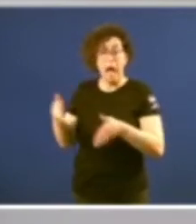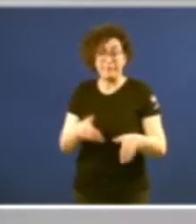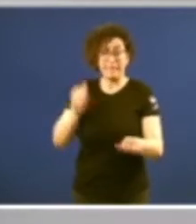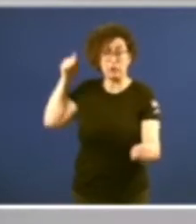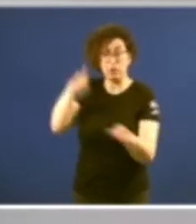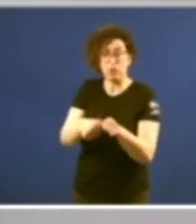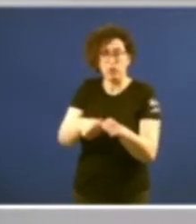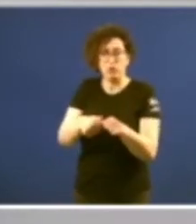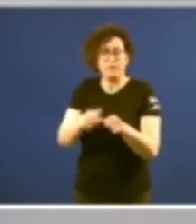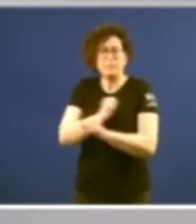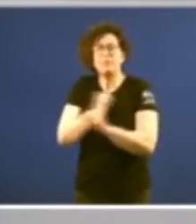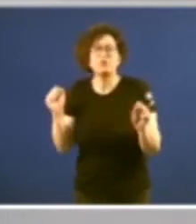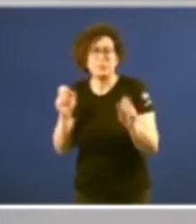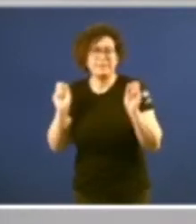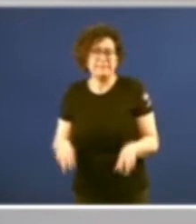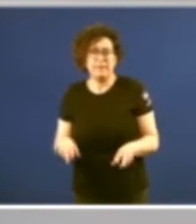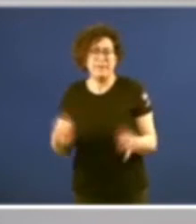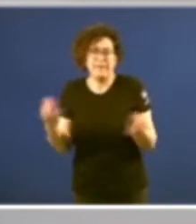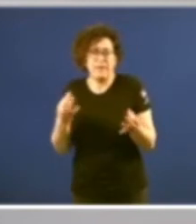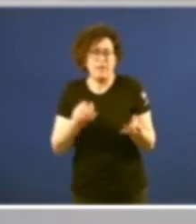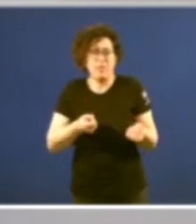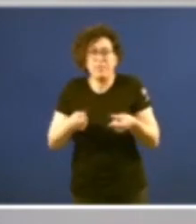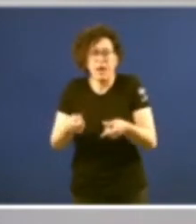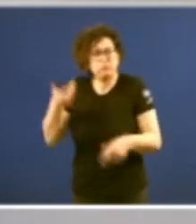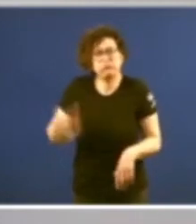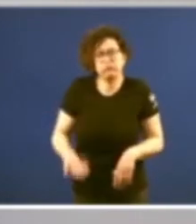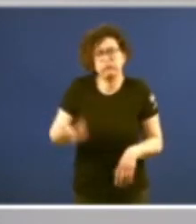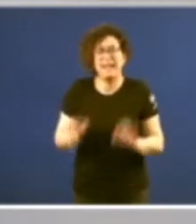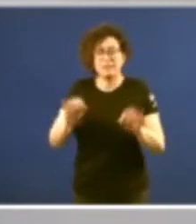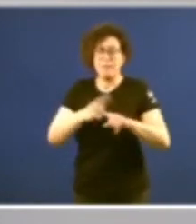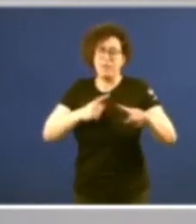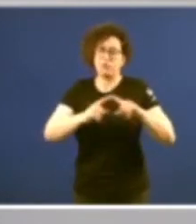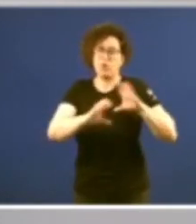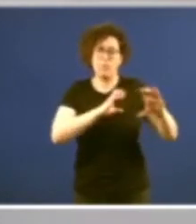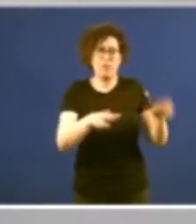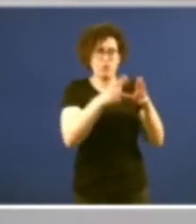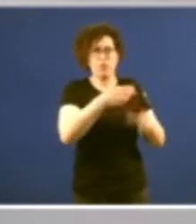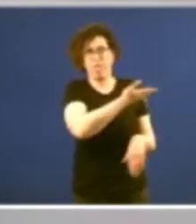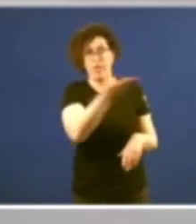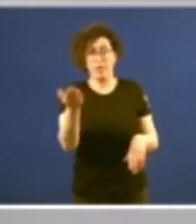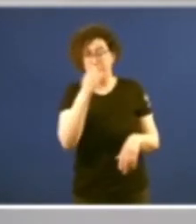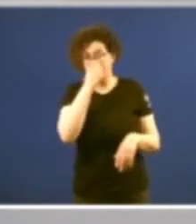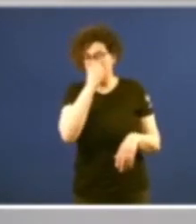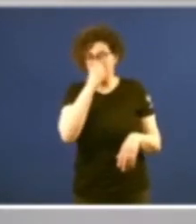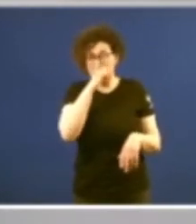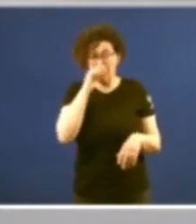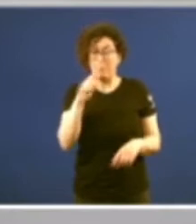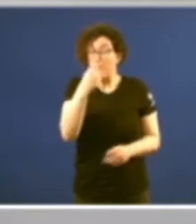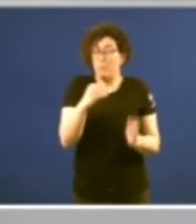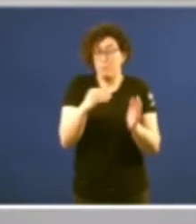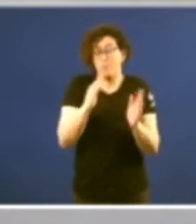posible sen a contribución francamente decisiva dos medios de comunicación social que dentro do primeiro momento